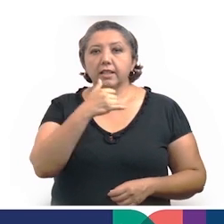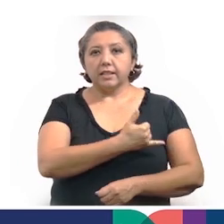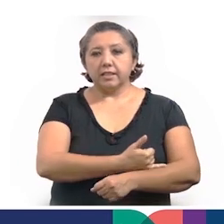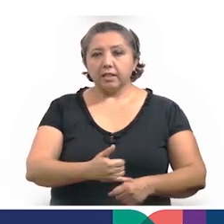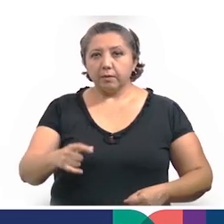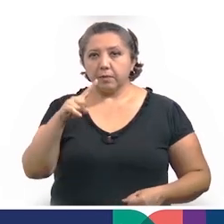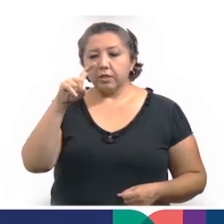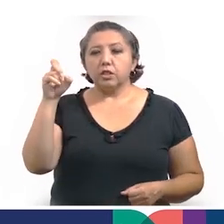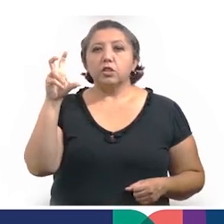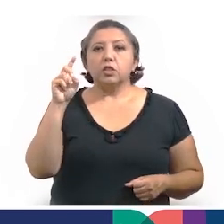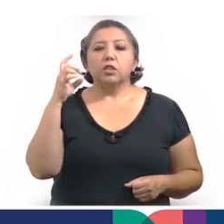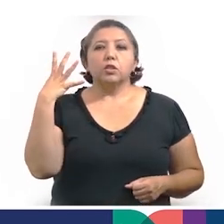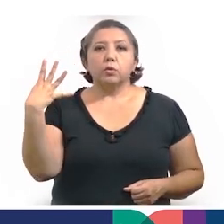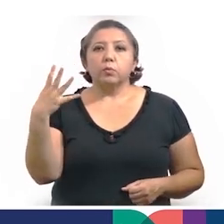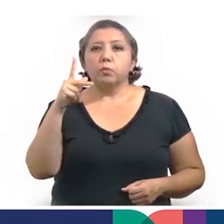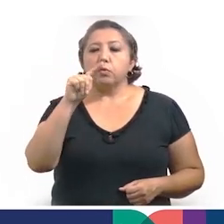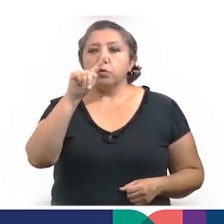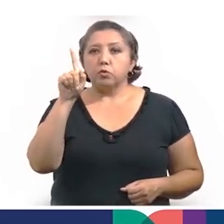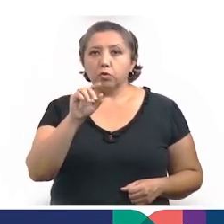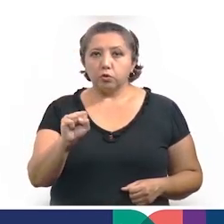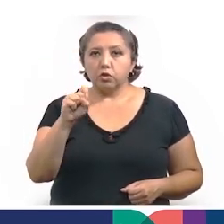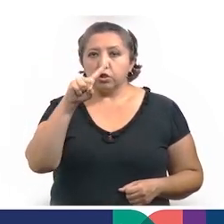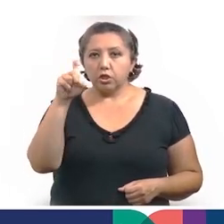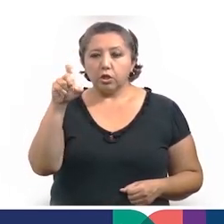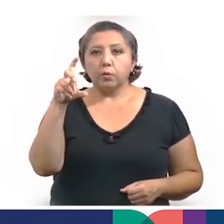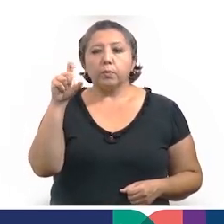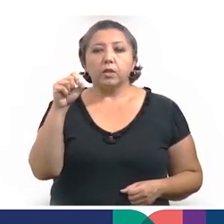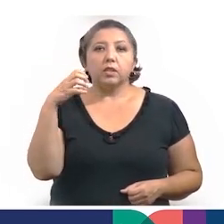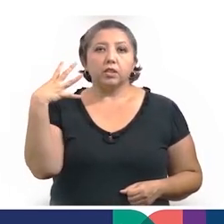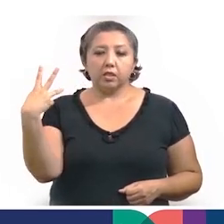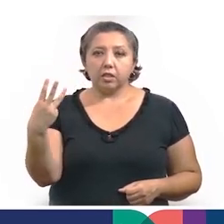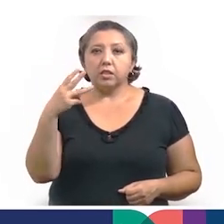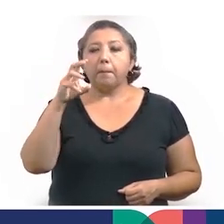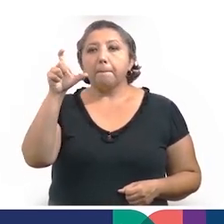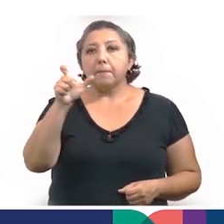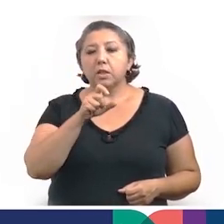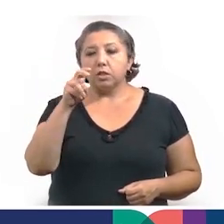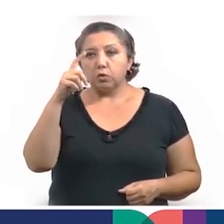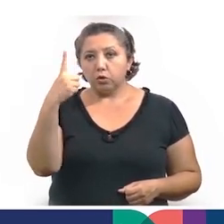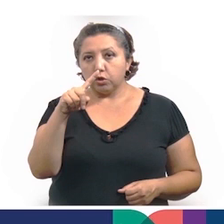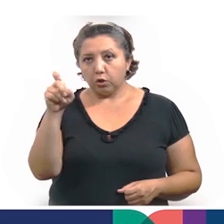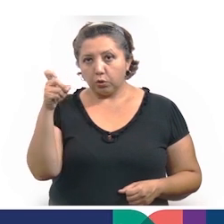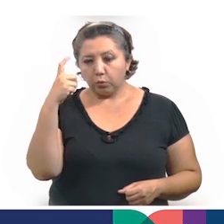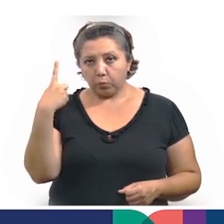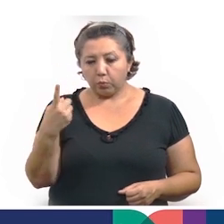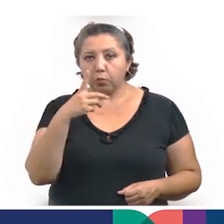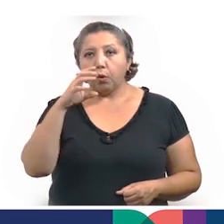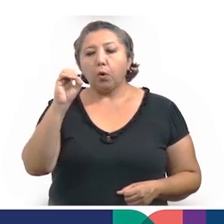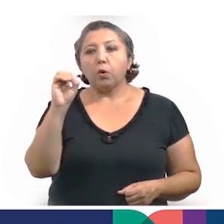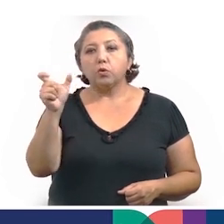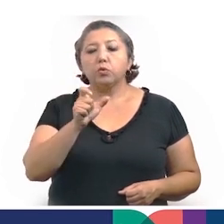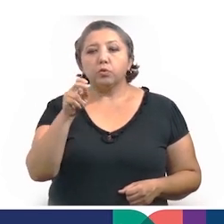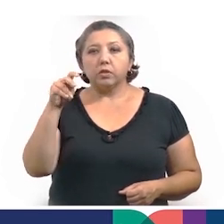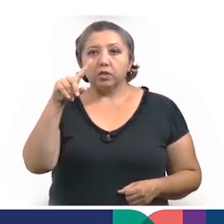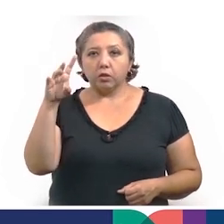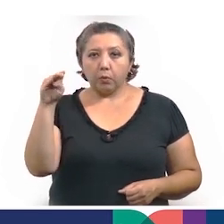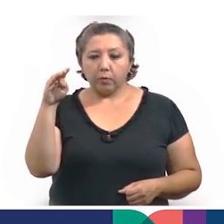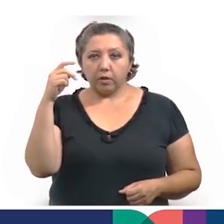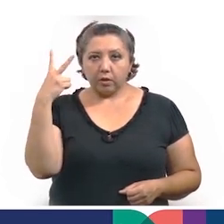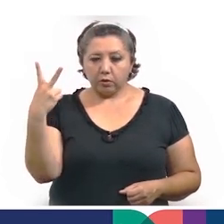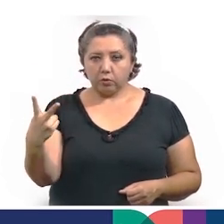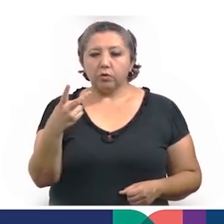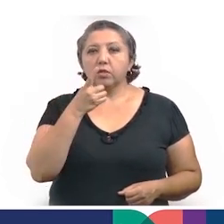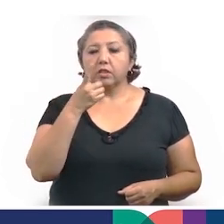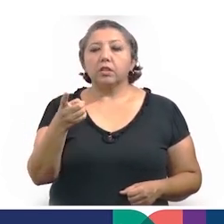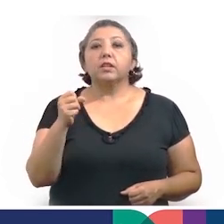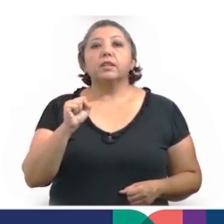Isamal, 134, Buxot con 123, Mashcanú con 101, Oshuskab con 92, Acanqué